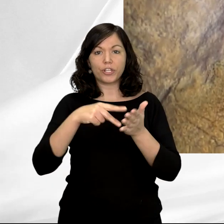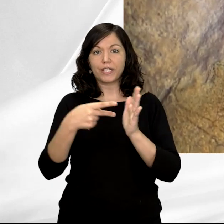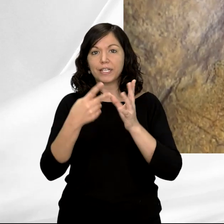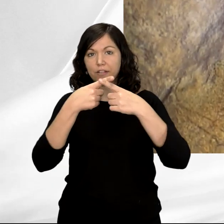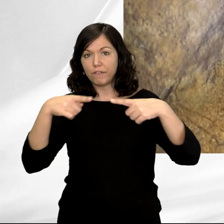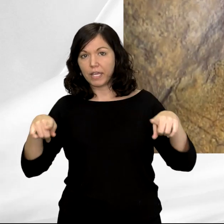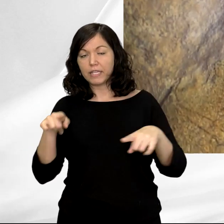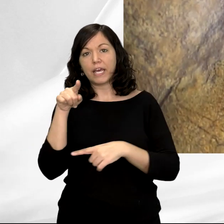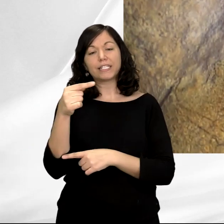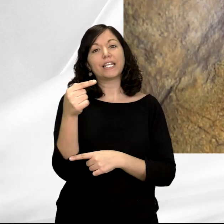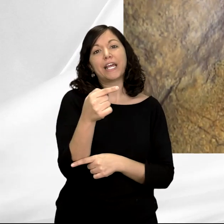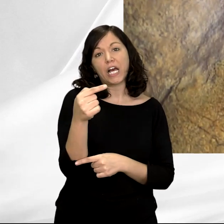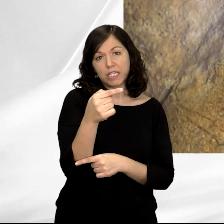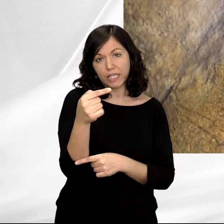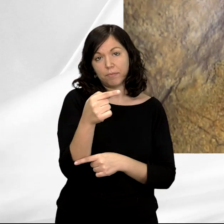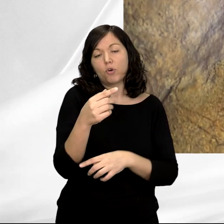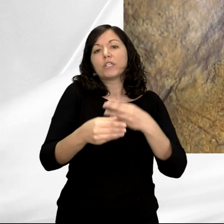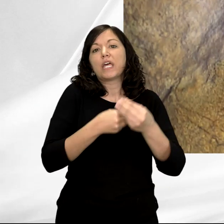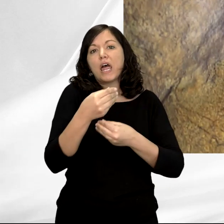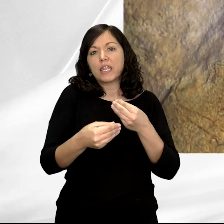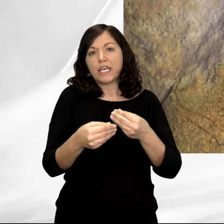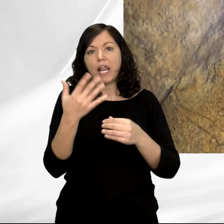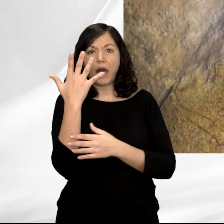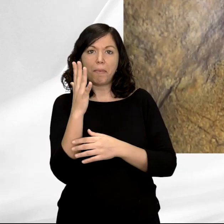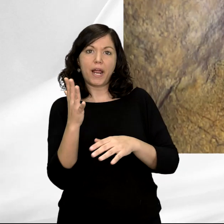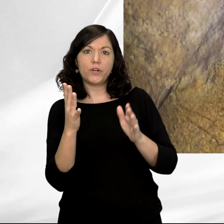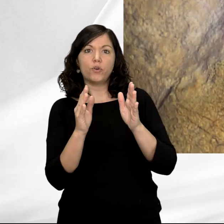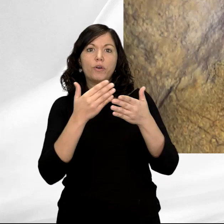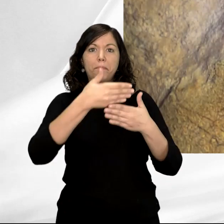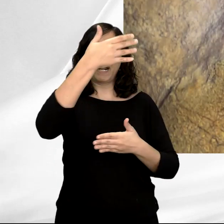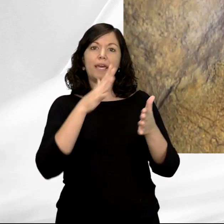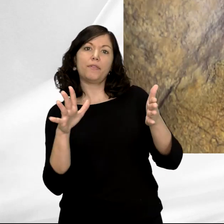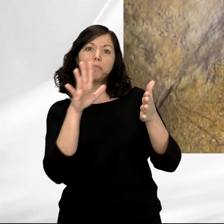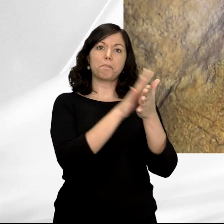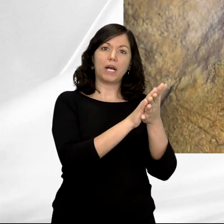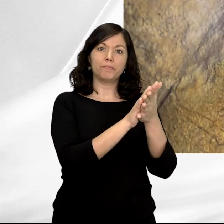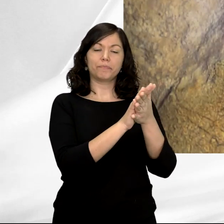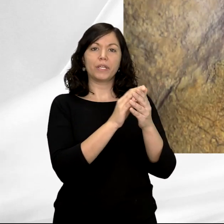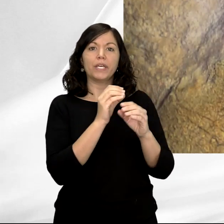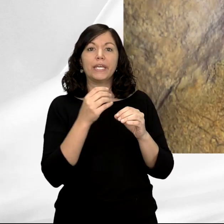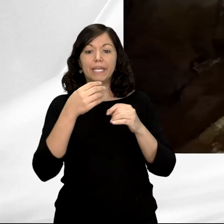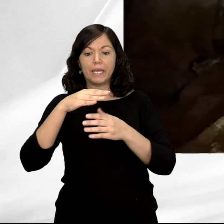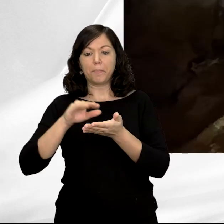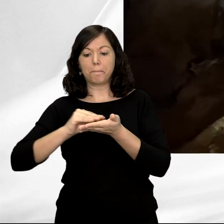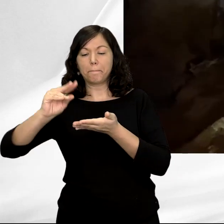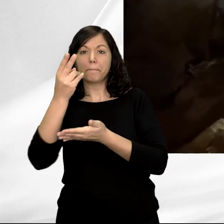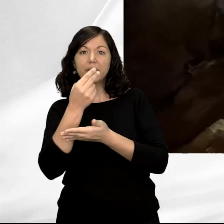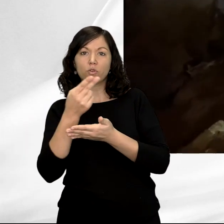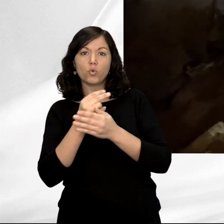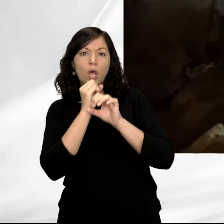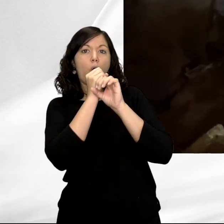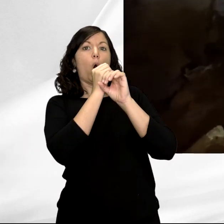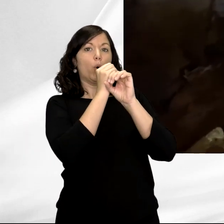diferentes, esta sería una mano en negativo, que consistía en apoyar la mano sobre la pared y proyectar la pintura soplada sobre esa mano, de manera que al